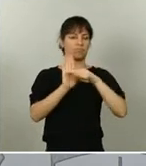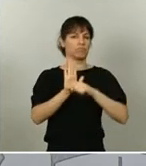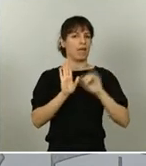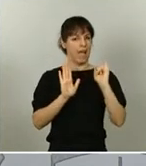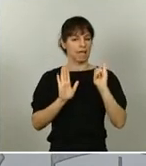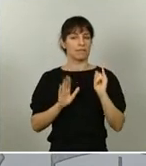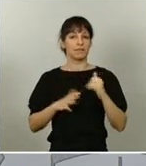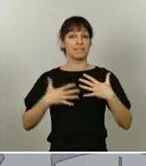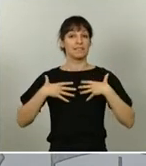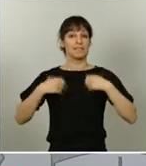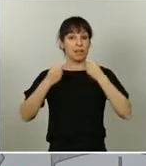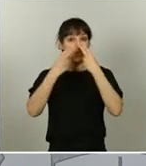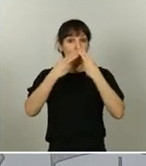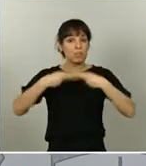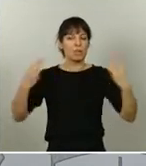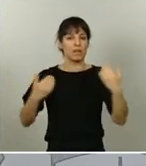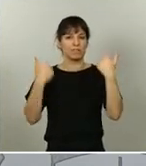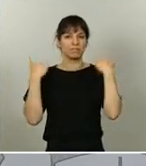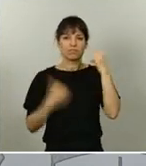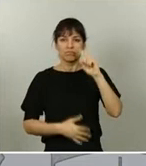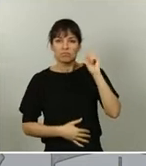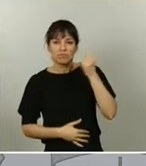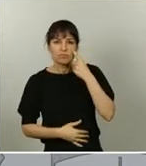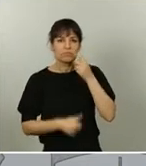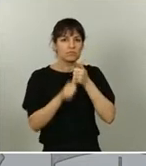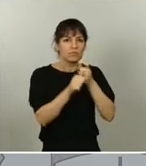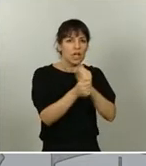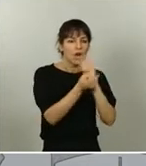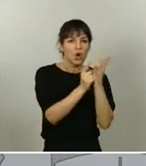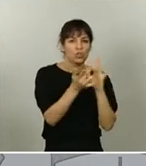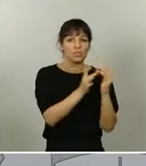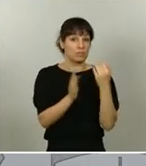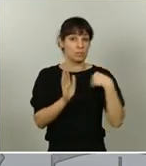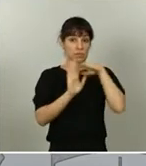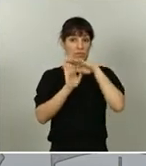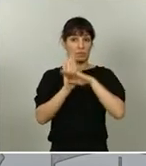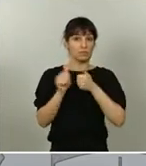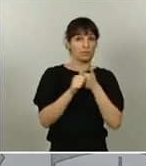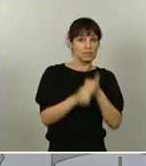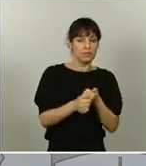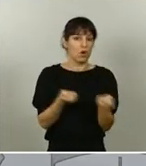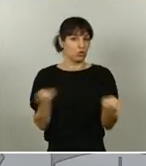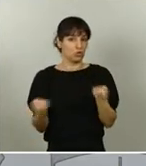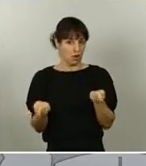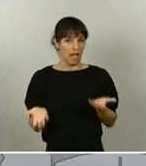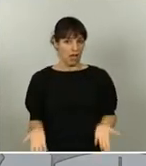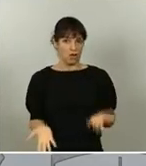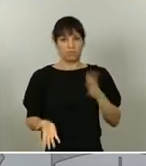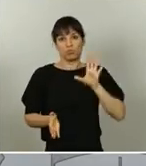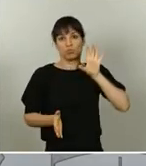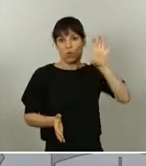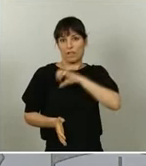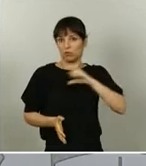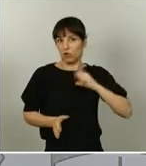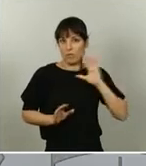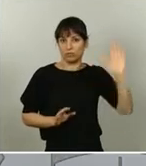la identificación, el seguimiento de los contactos, según el protocolo de vigilancia y control vigente de la comunidad autónoma correspondiente.